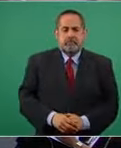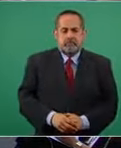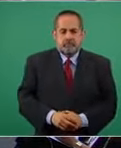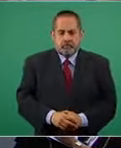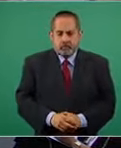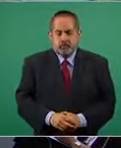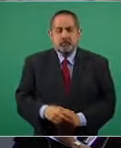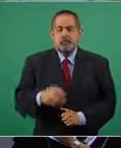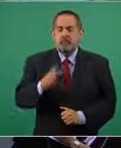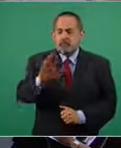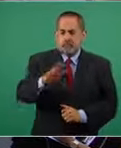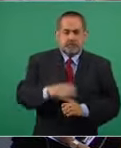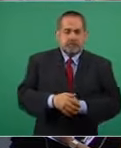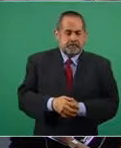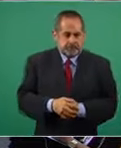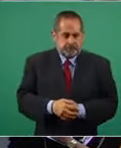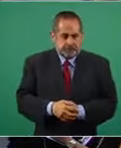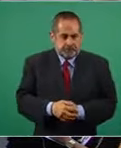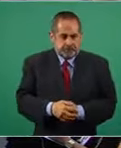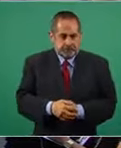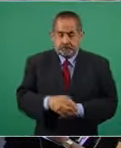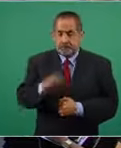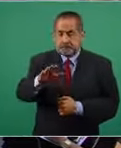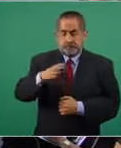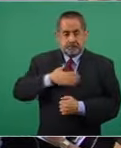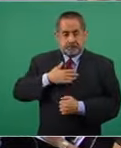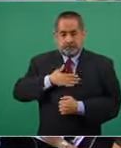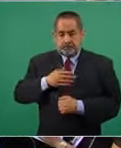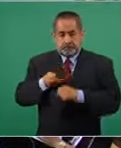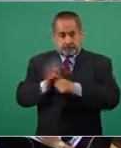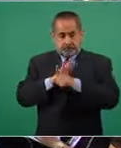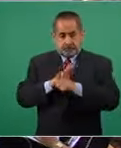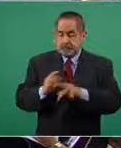mire nosotros desde el principio de la pandemia